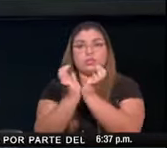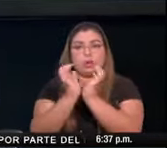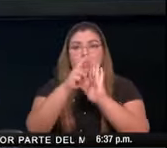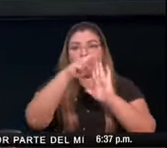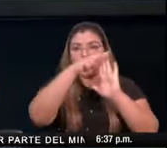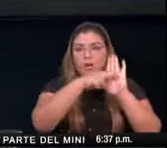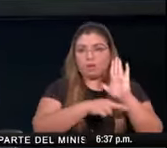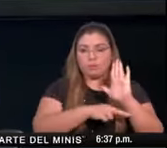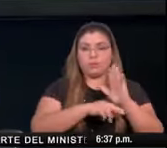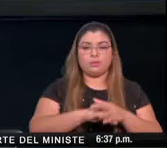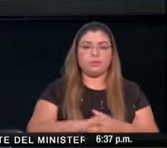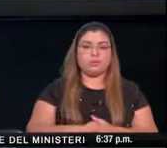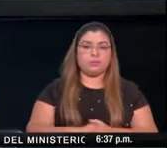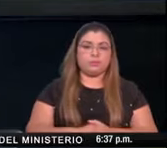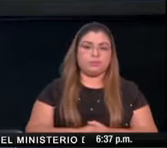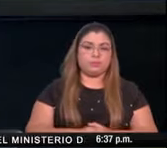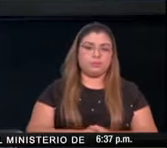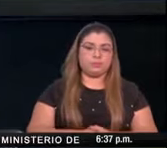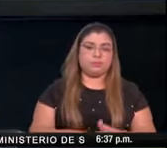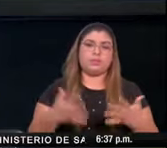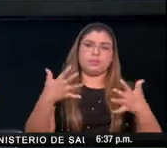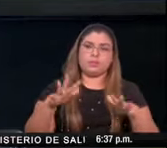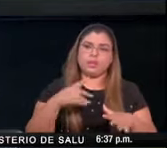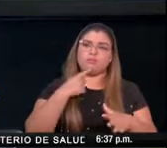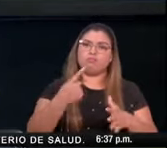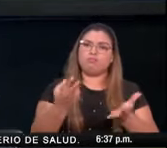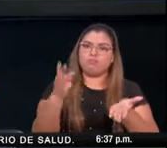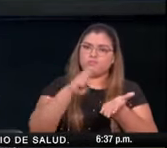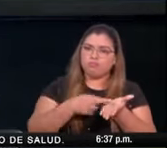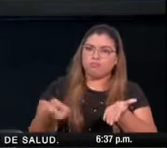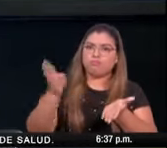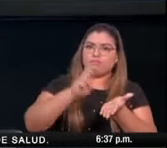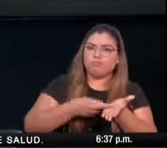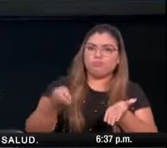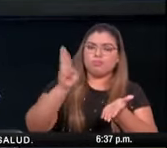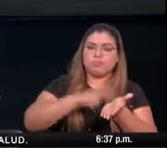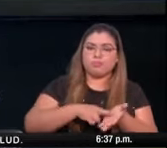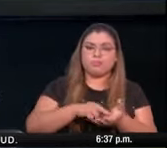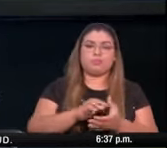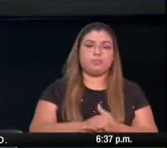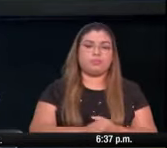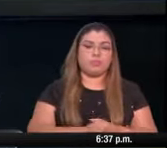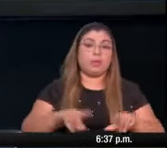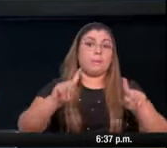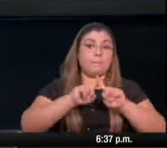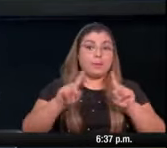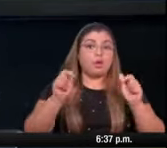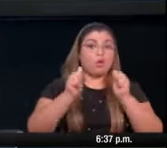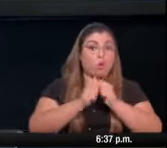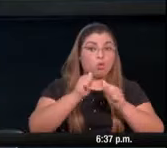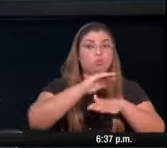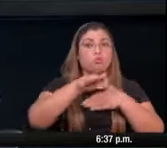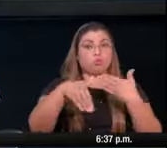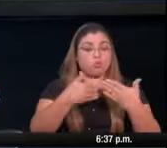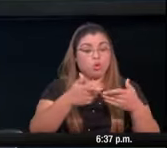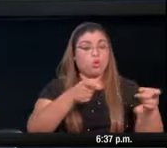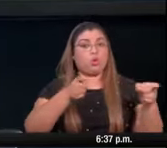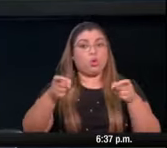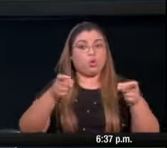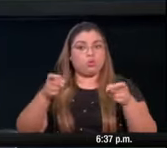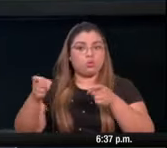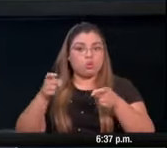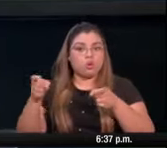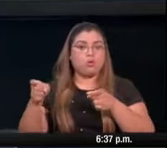social que ya las hemos recalcado y sobre todo siguiendo todos los protocolos de